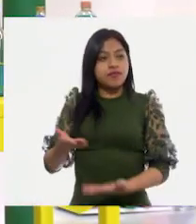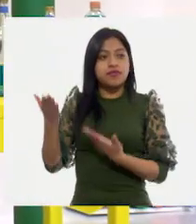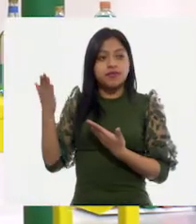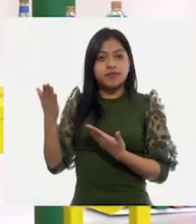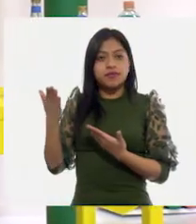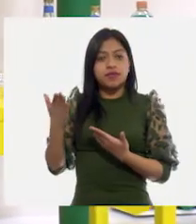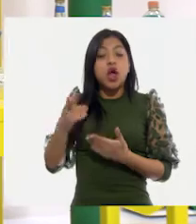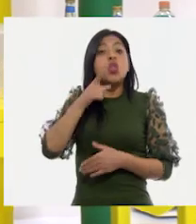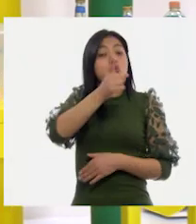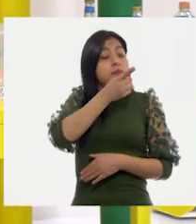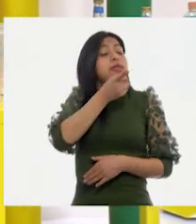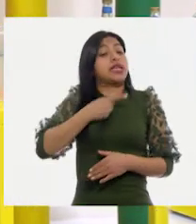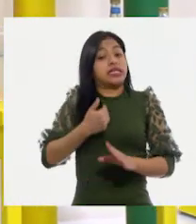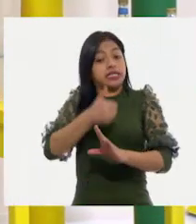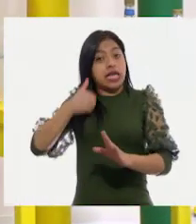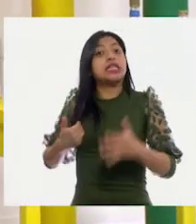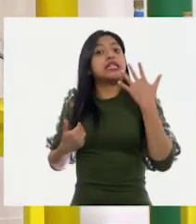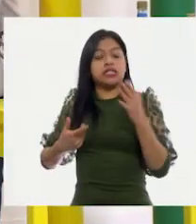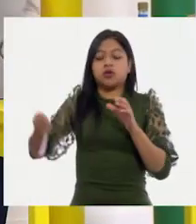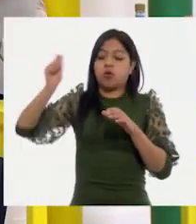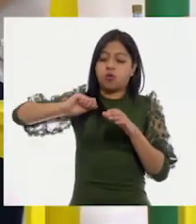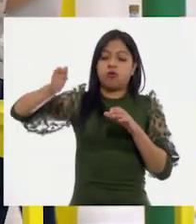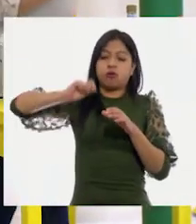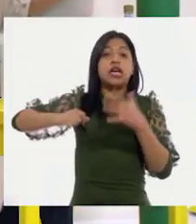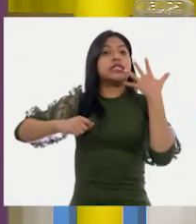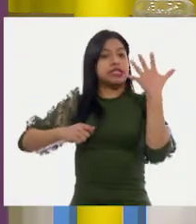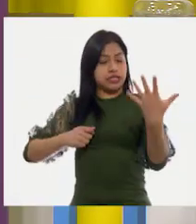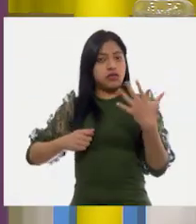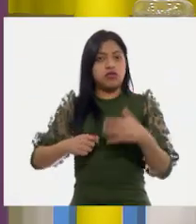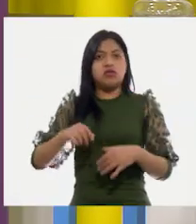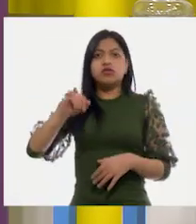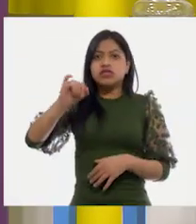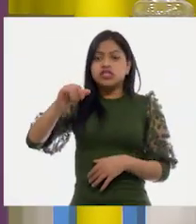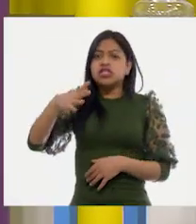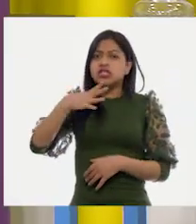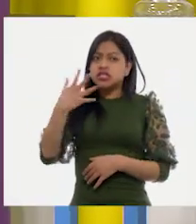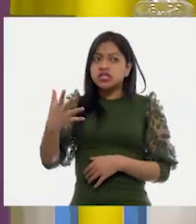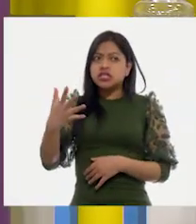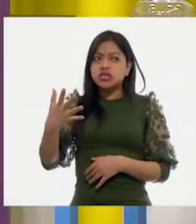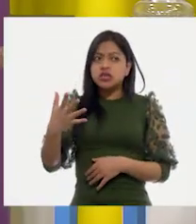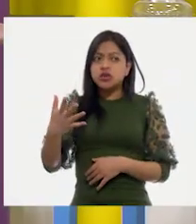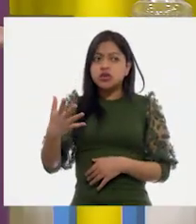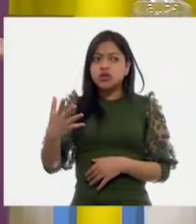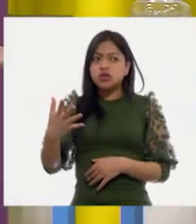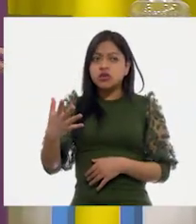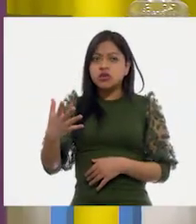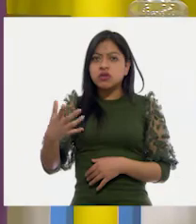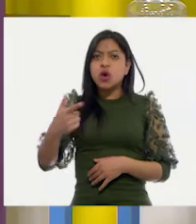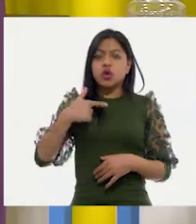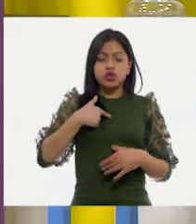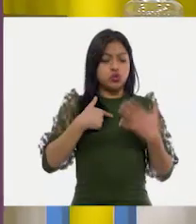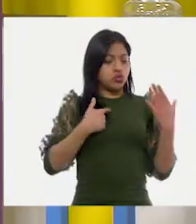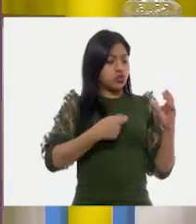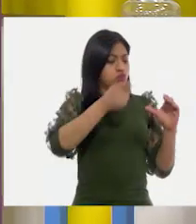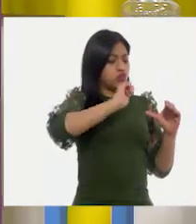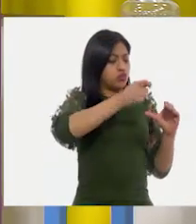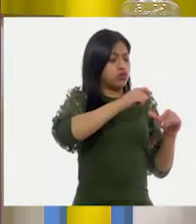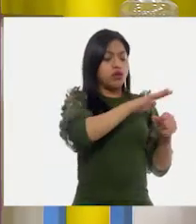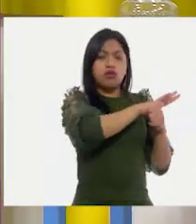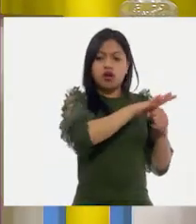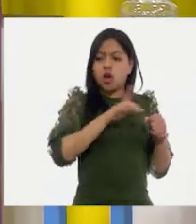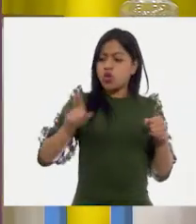tú me dijiste cinco y yo eché las cinco. Pero sí son cinco. Yo con esta cuchara le puse cinco a estos vasos y los llené.